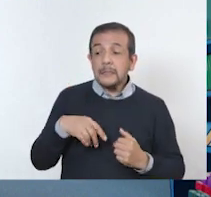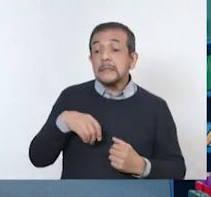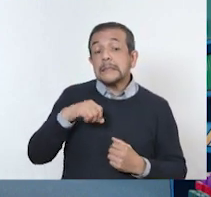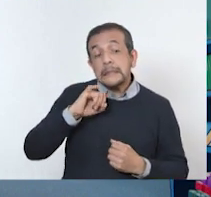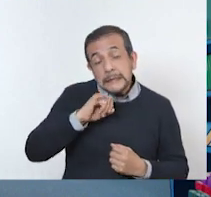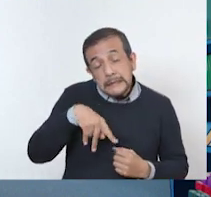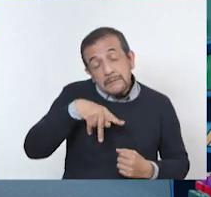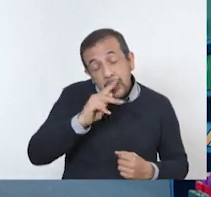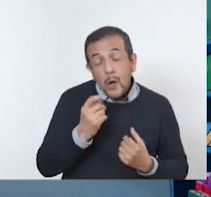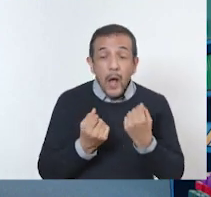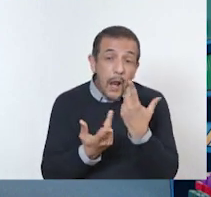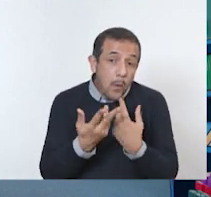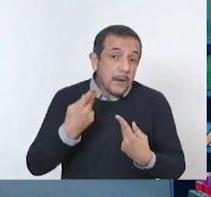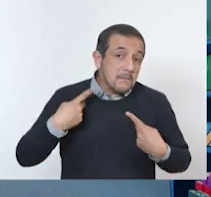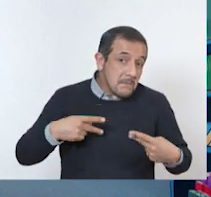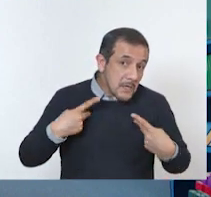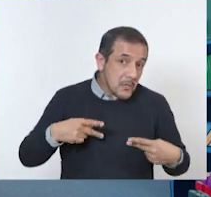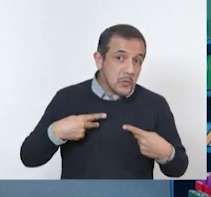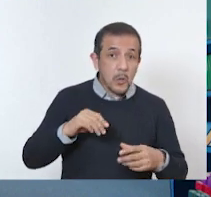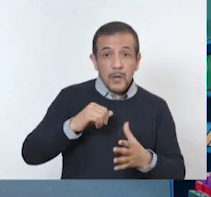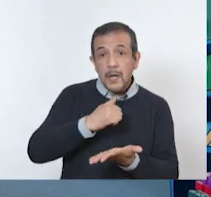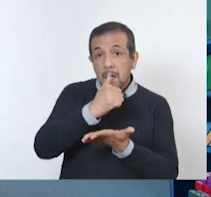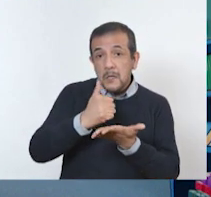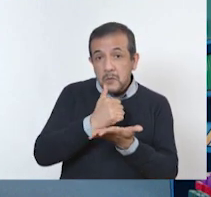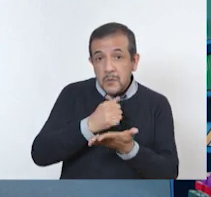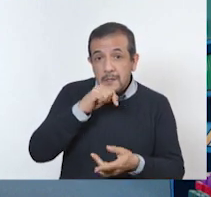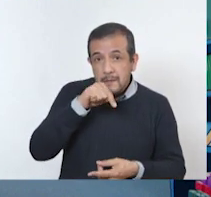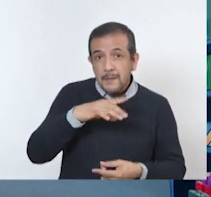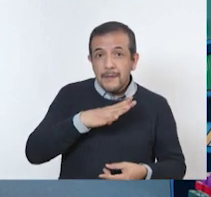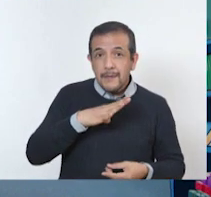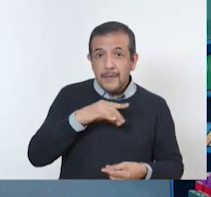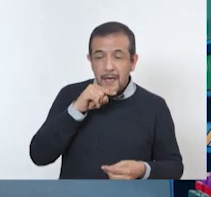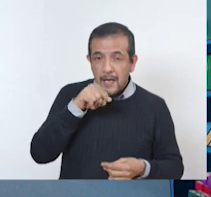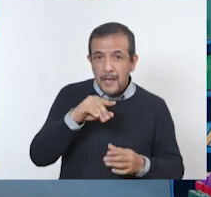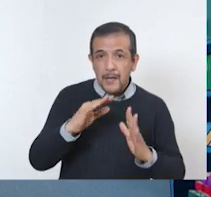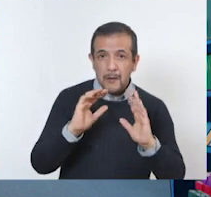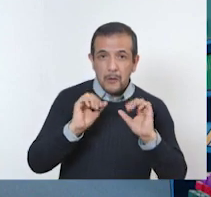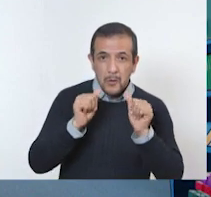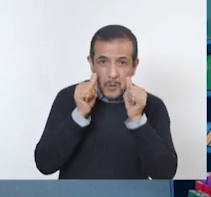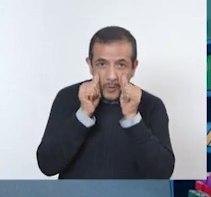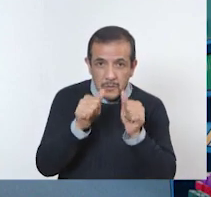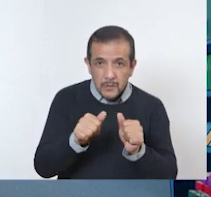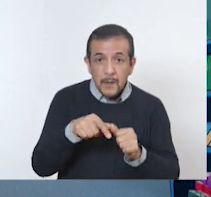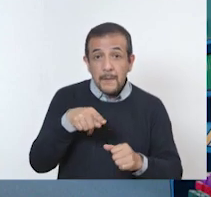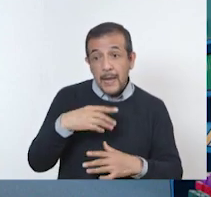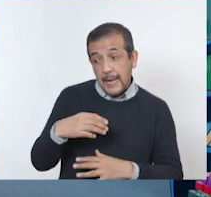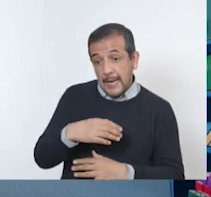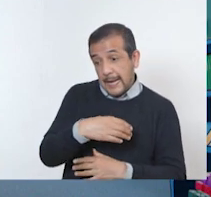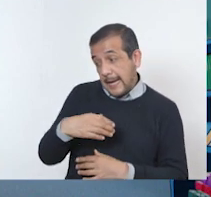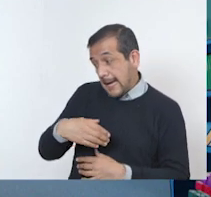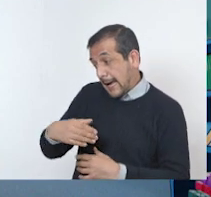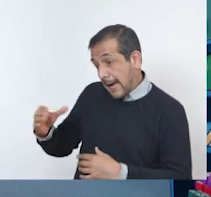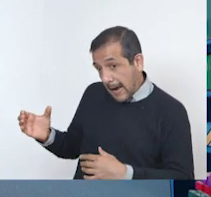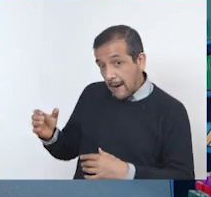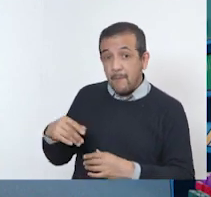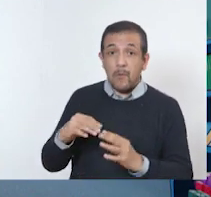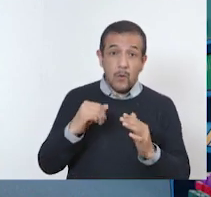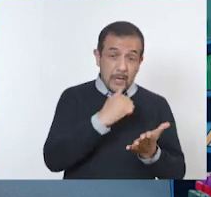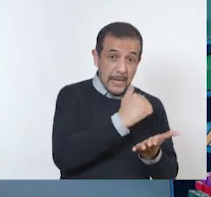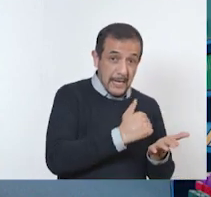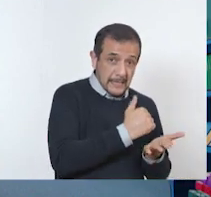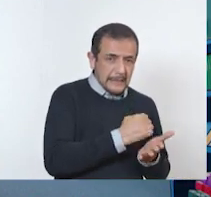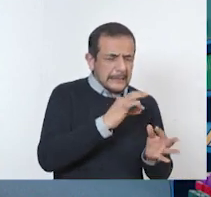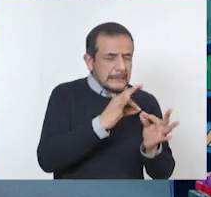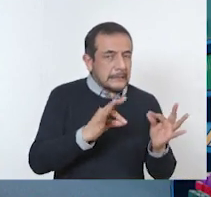ciudades tienen animales de granja para obtener alimentos. Pero en la ciudad o en el campo, la higiene